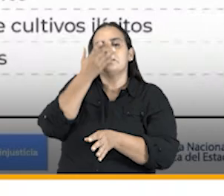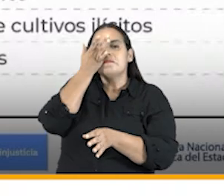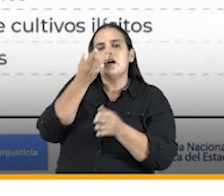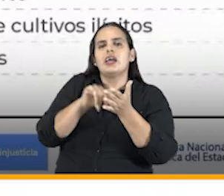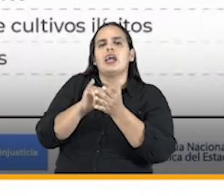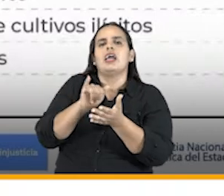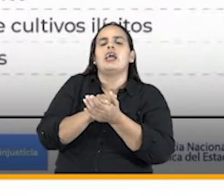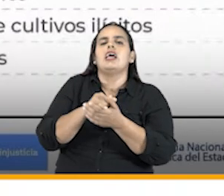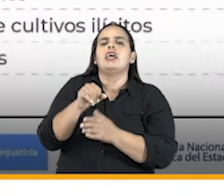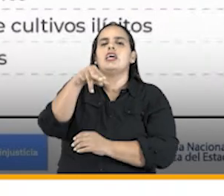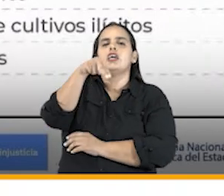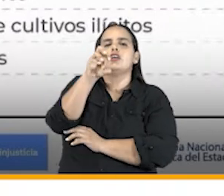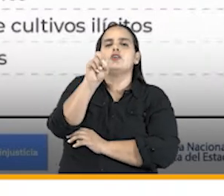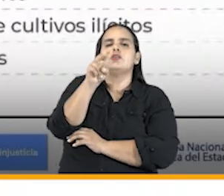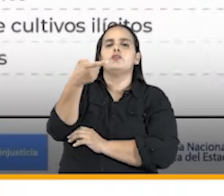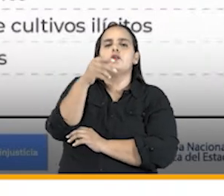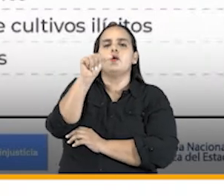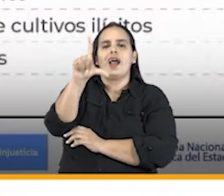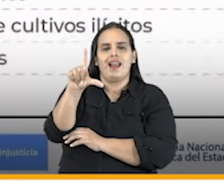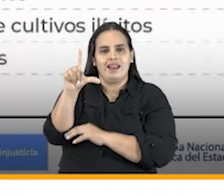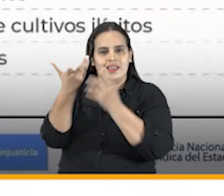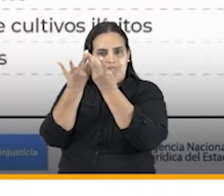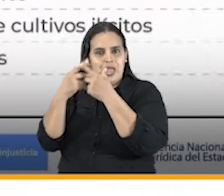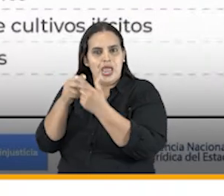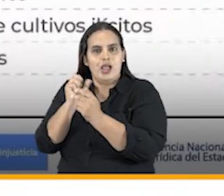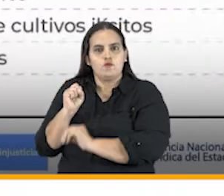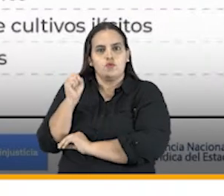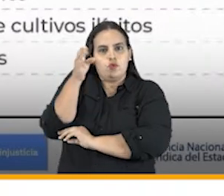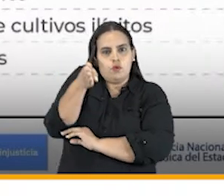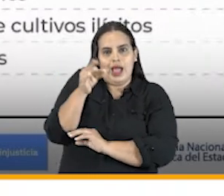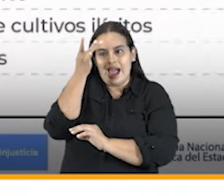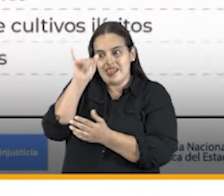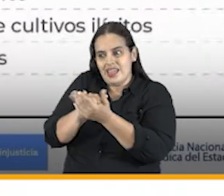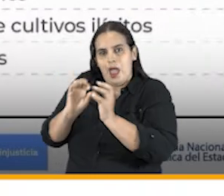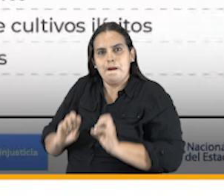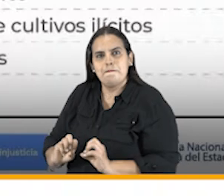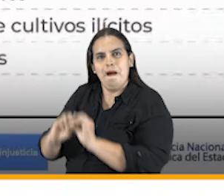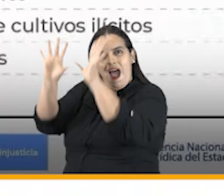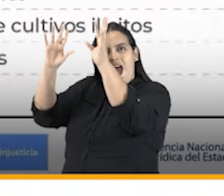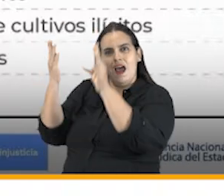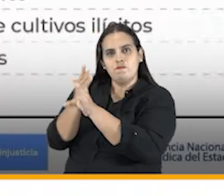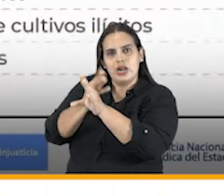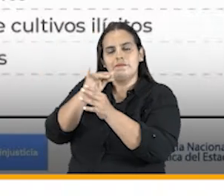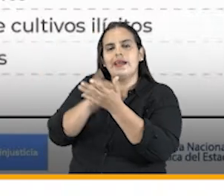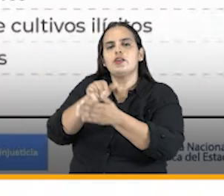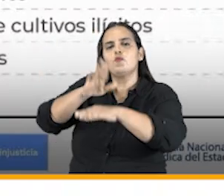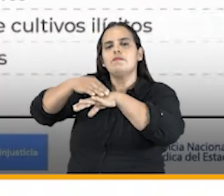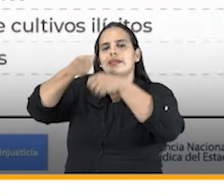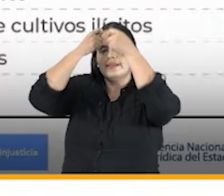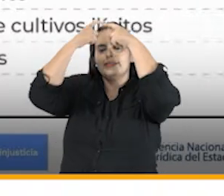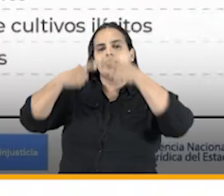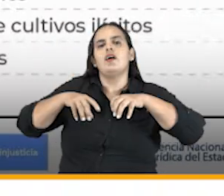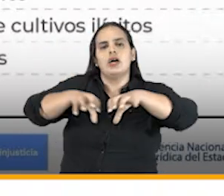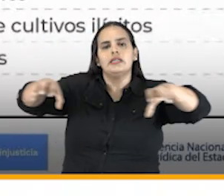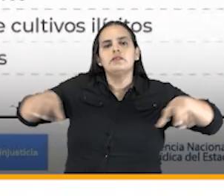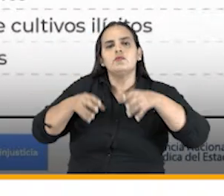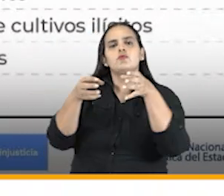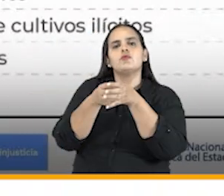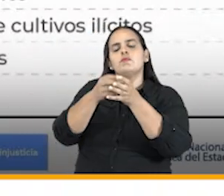cambia la posición frente a atentados terroristas y responsabilidad del Estado las acciones de grupo por